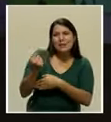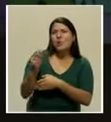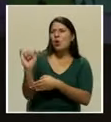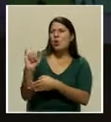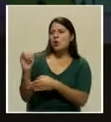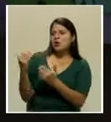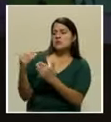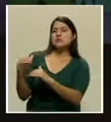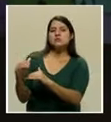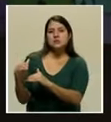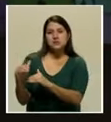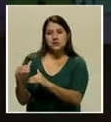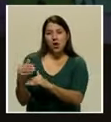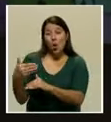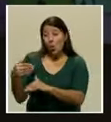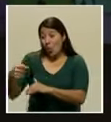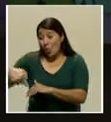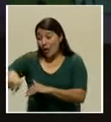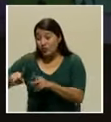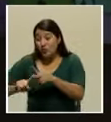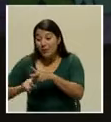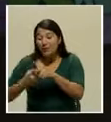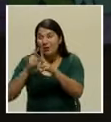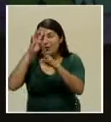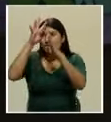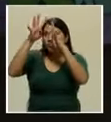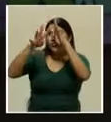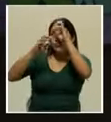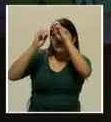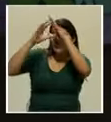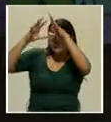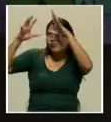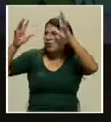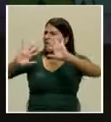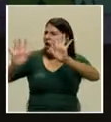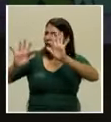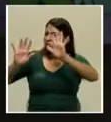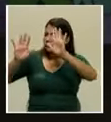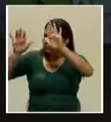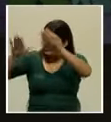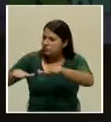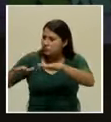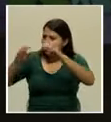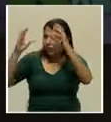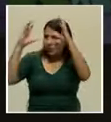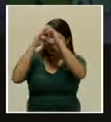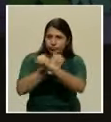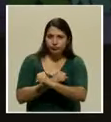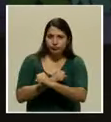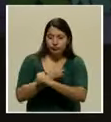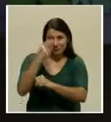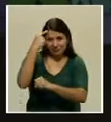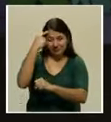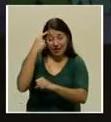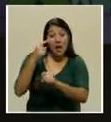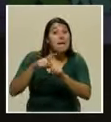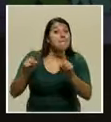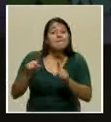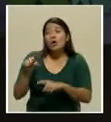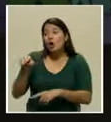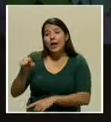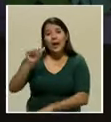las alas cuando son muy imaginativos, los empiezan a ubicar. Pero Arnoldo no, Arnoldo era un hombre que te